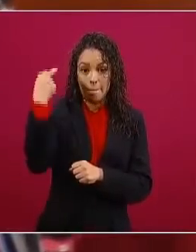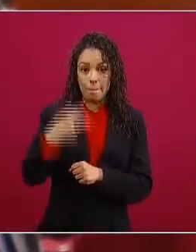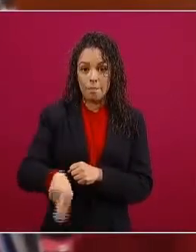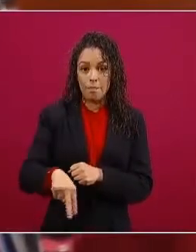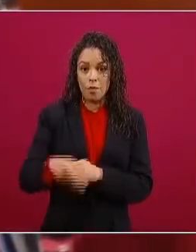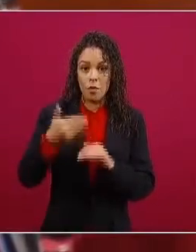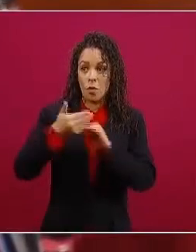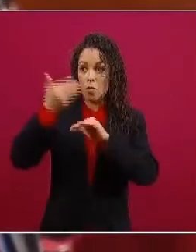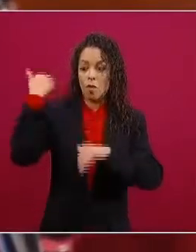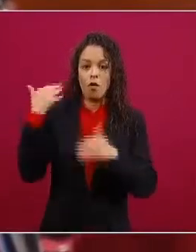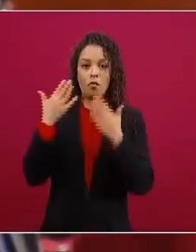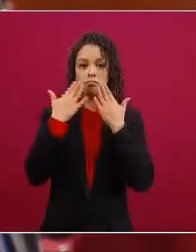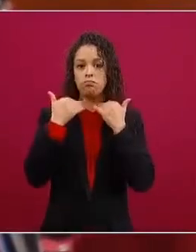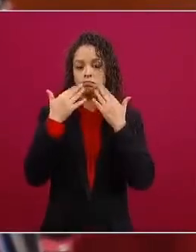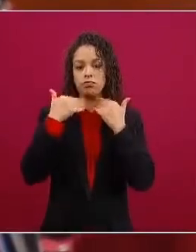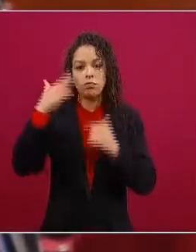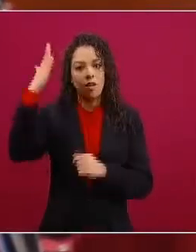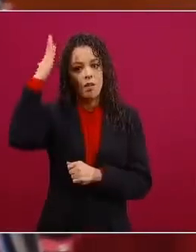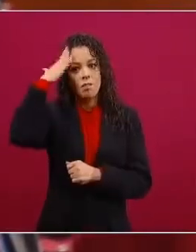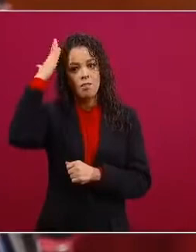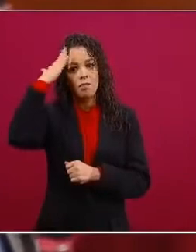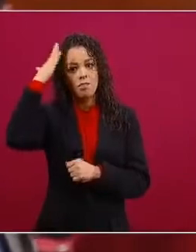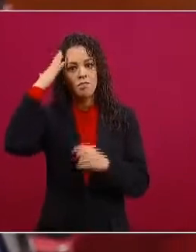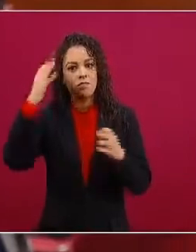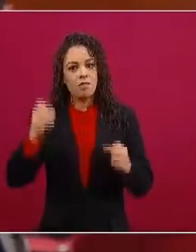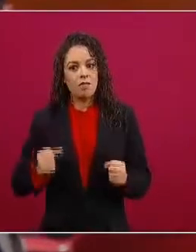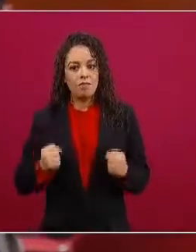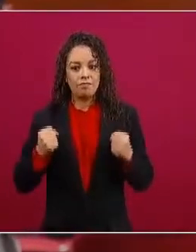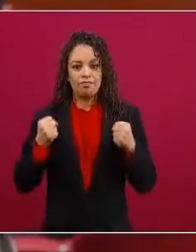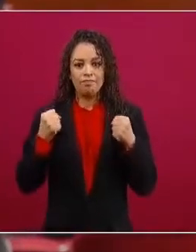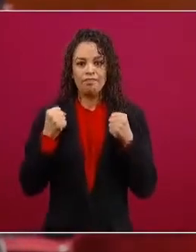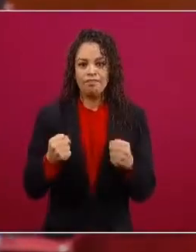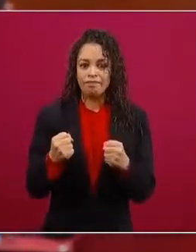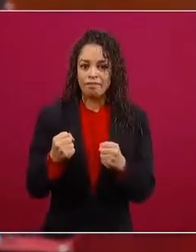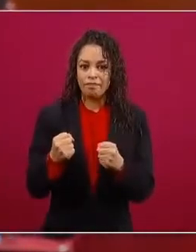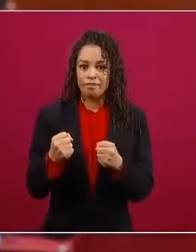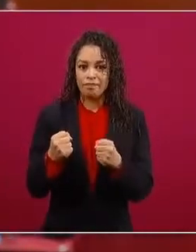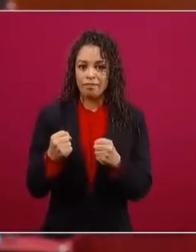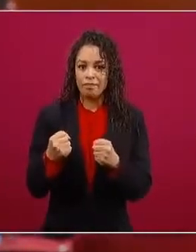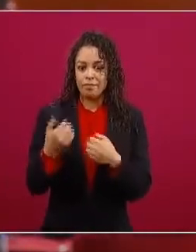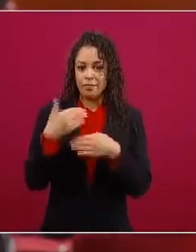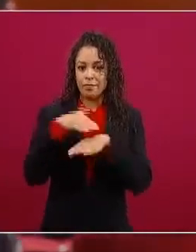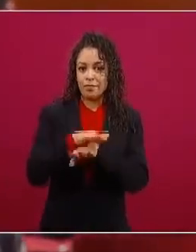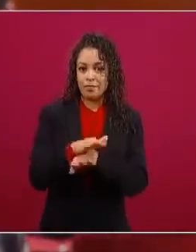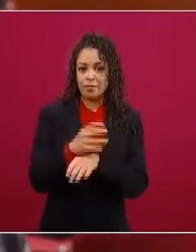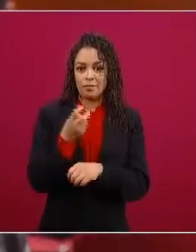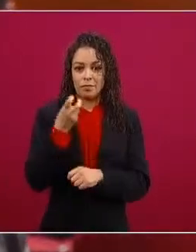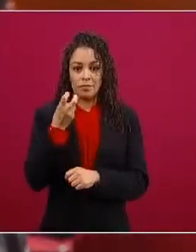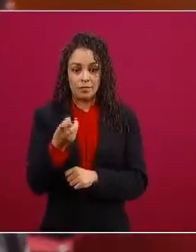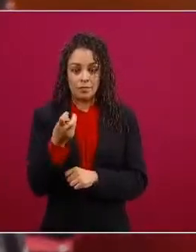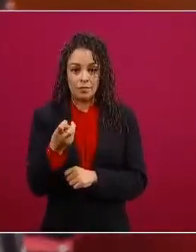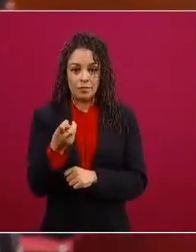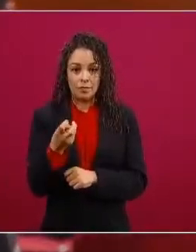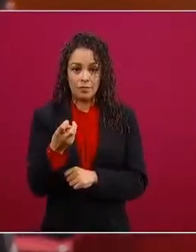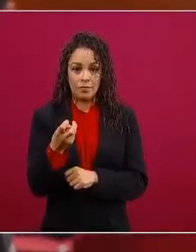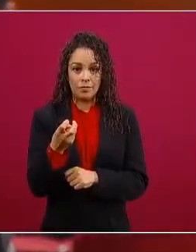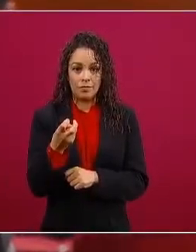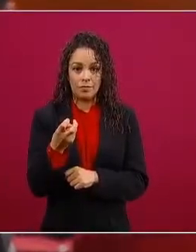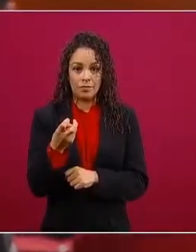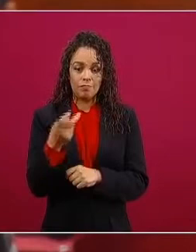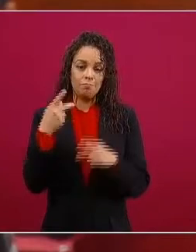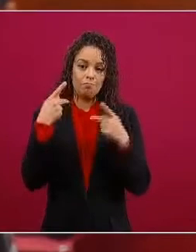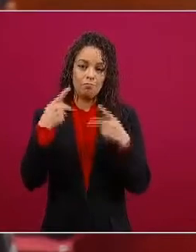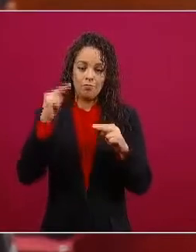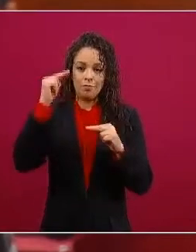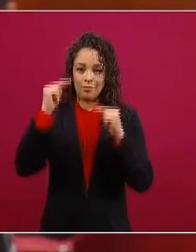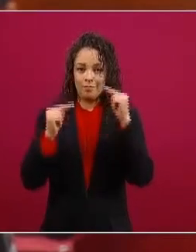al frente pues en al respecto de esta representación a nivel internacional y